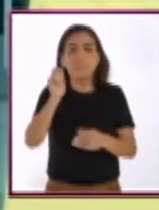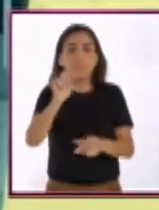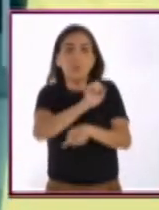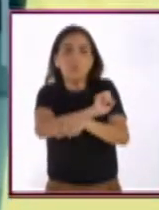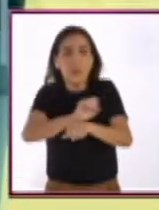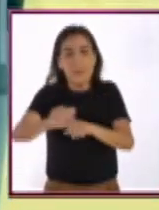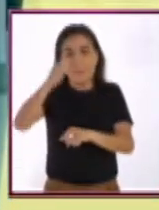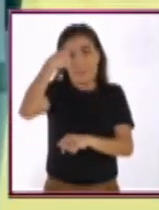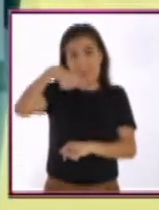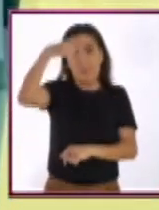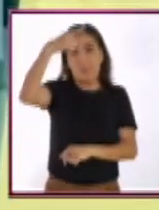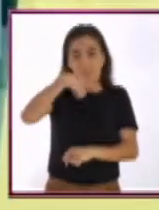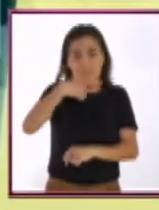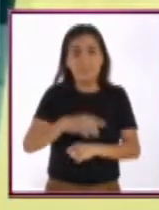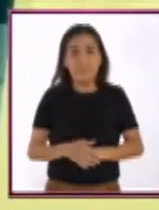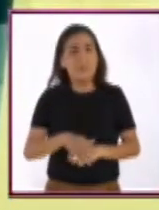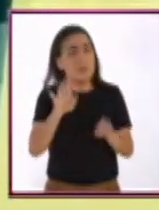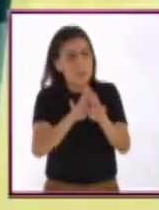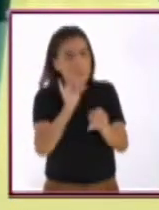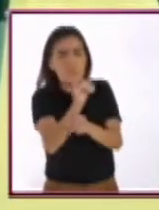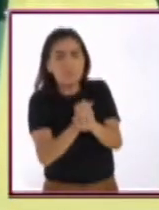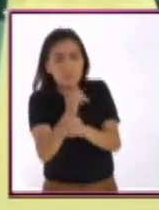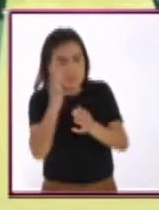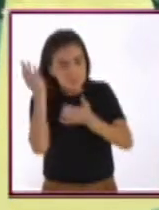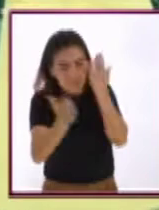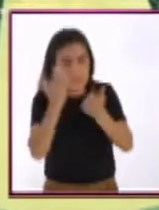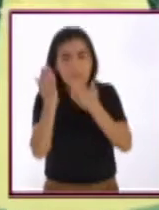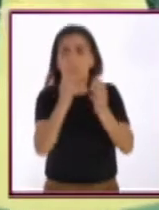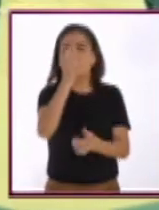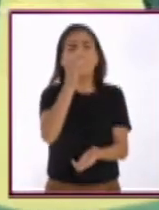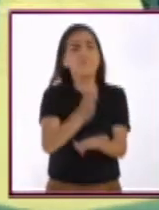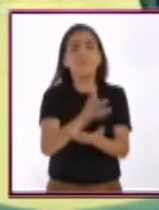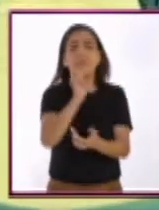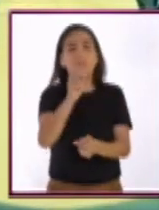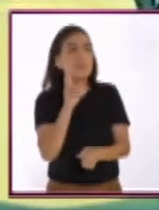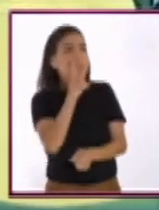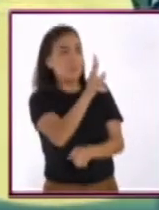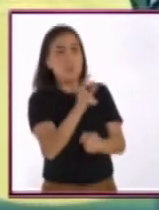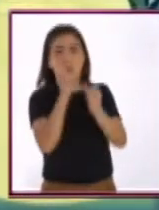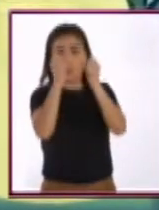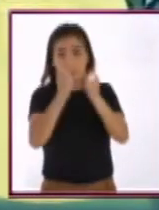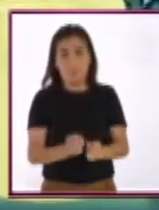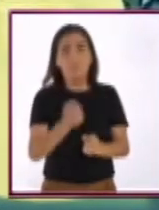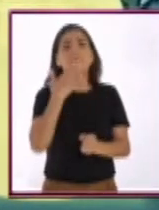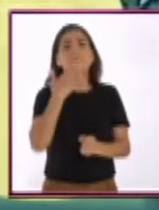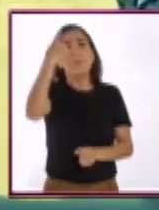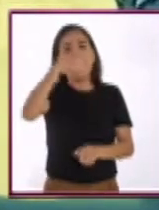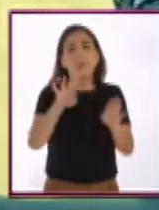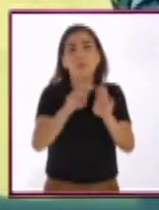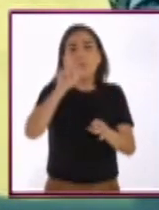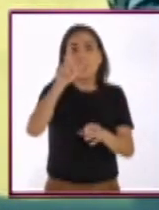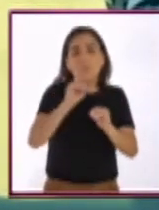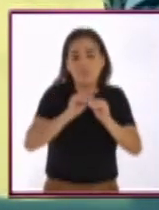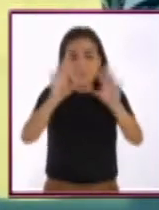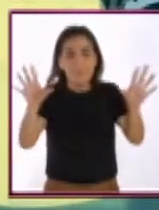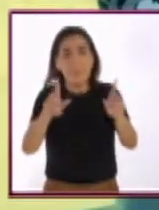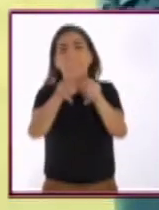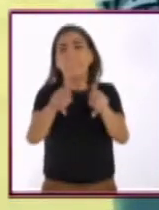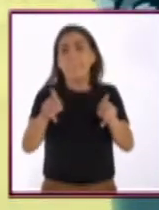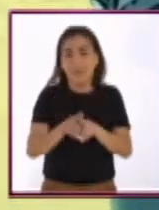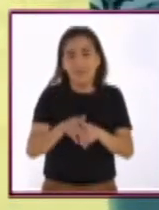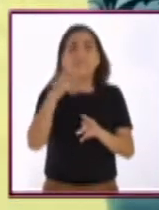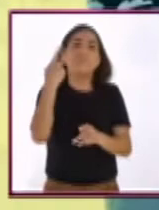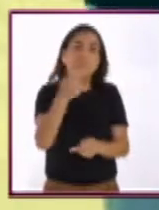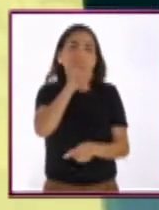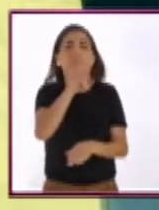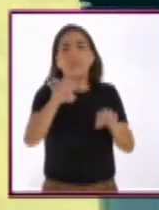zona sea segura de noche. Hay estudios que demuestran que basta con ver bien para tener la misma seguridad que daría iluminar